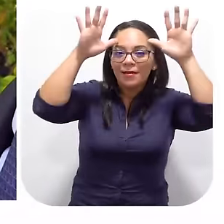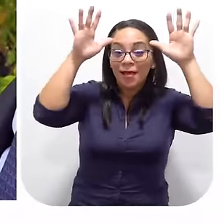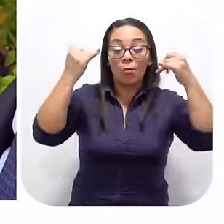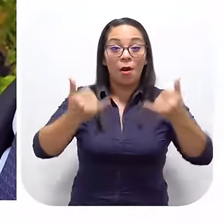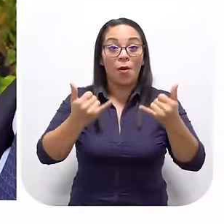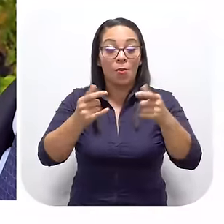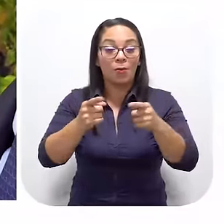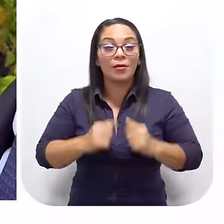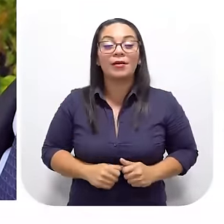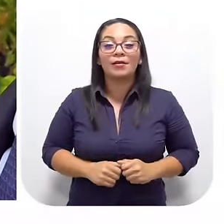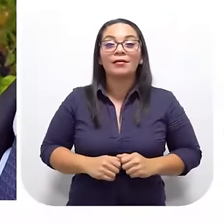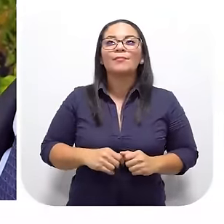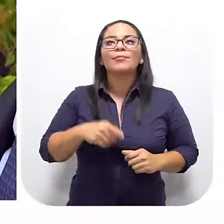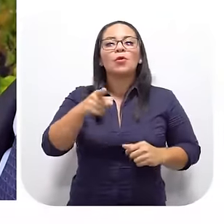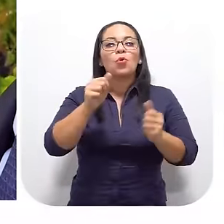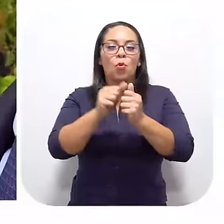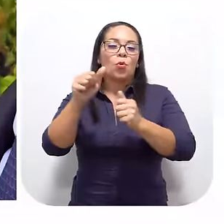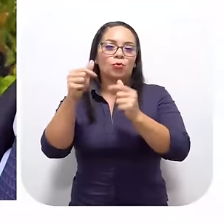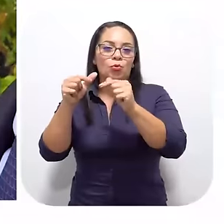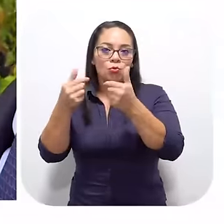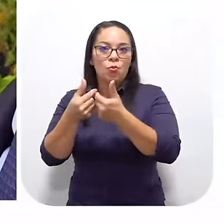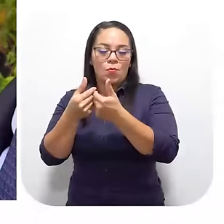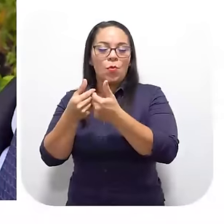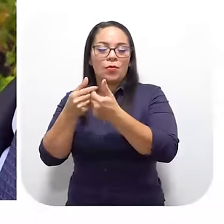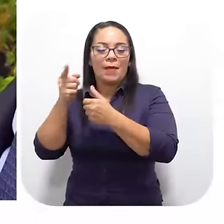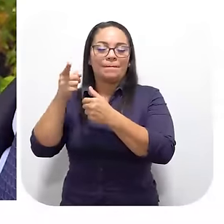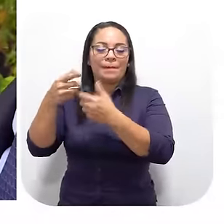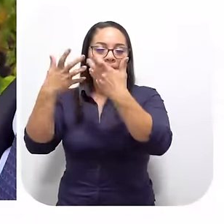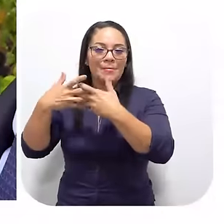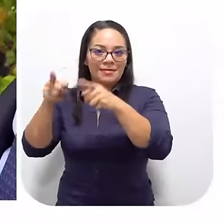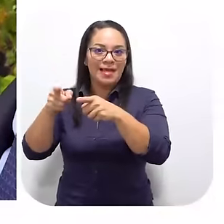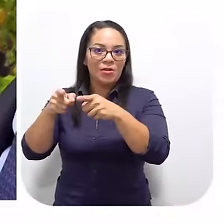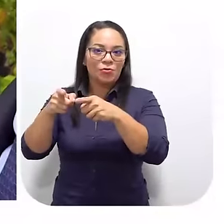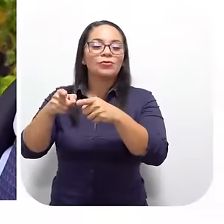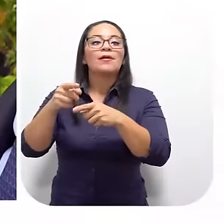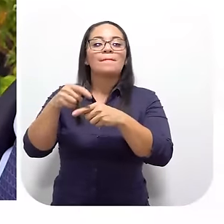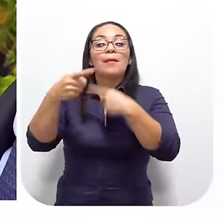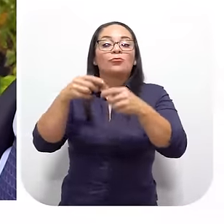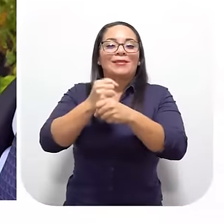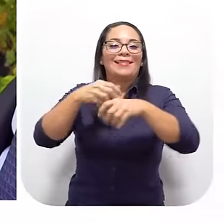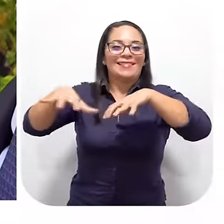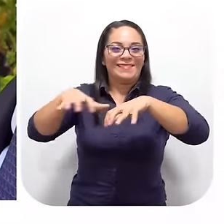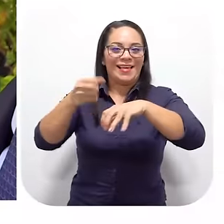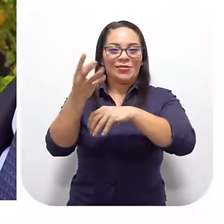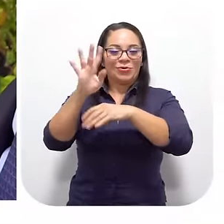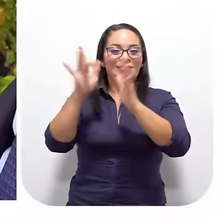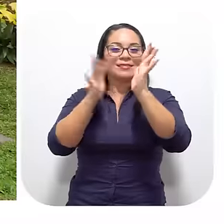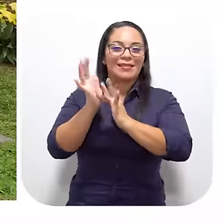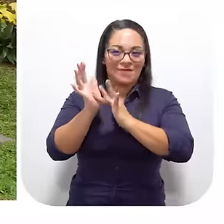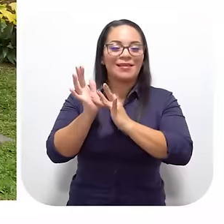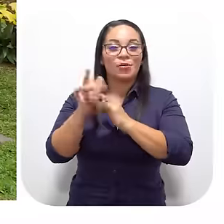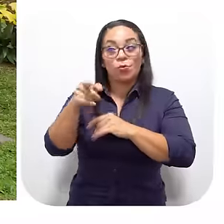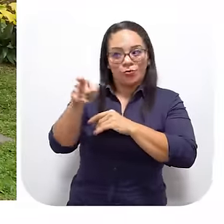Este En conjunto Con Unos pequeños Empresarios Del mundo kayak Tenemos Una actividad El 14 de abril